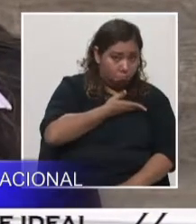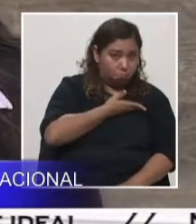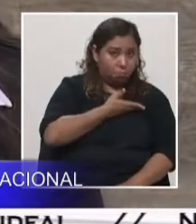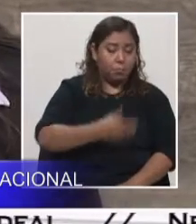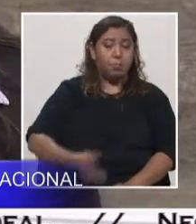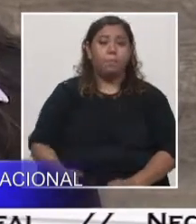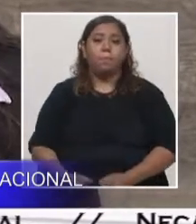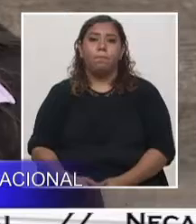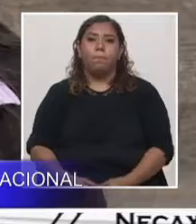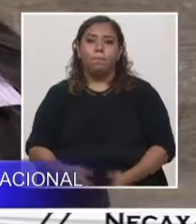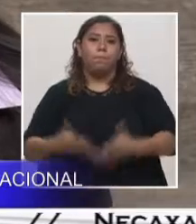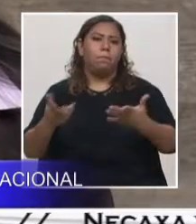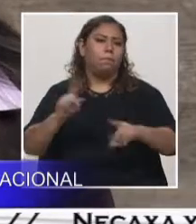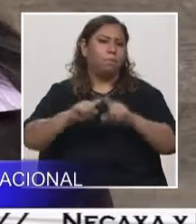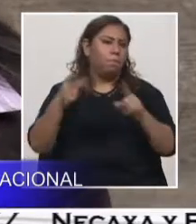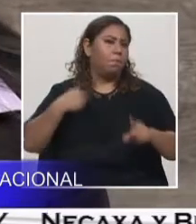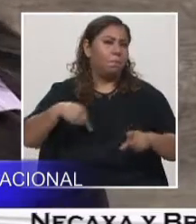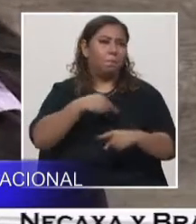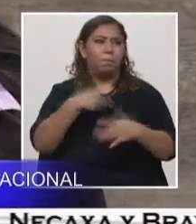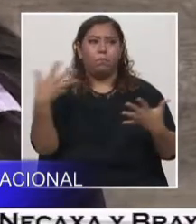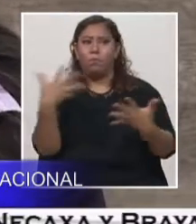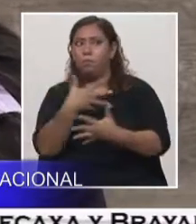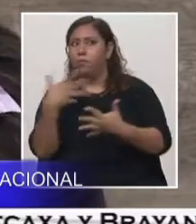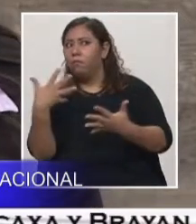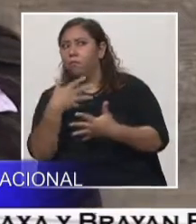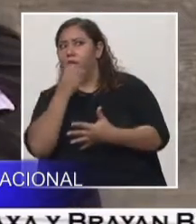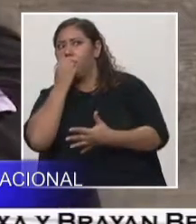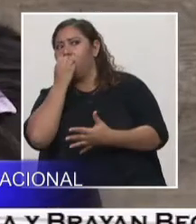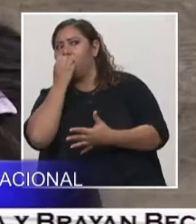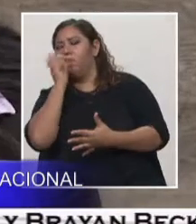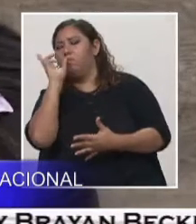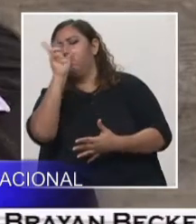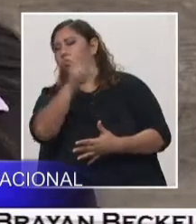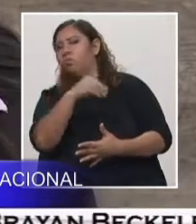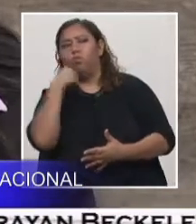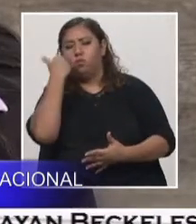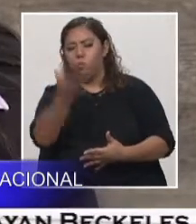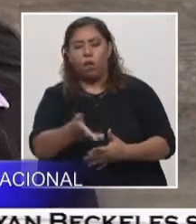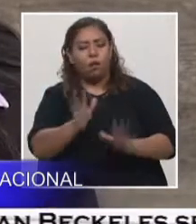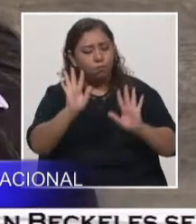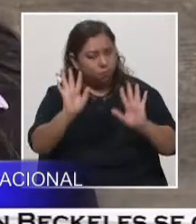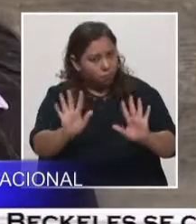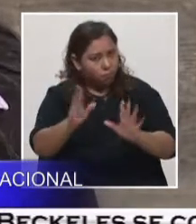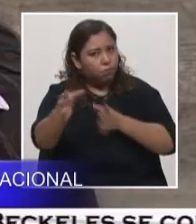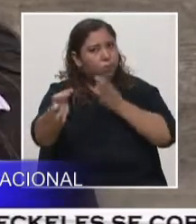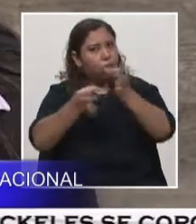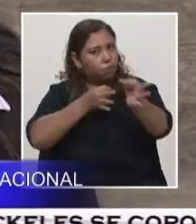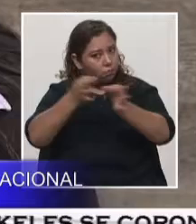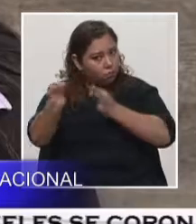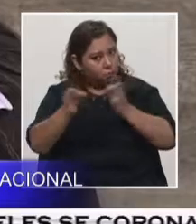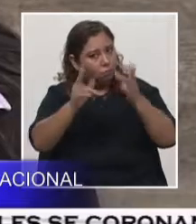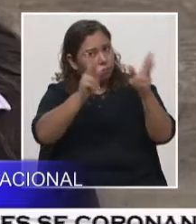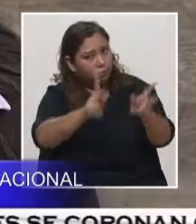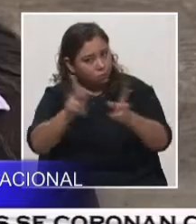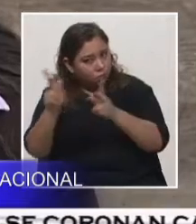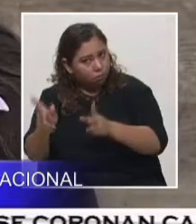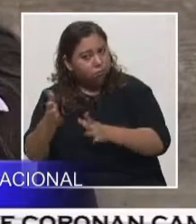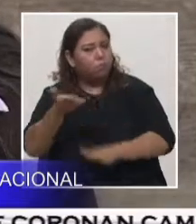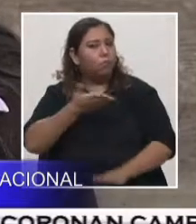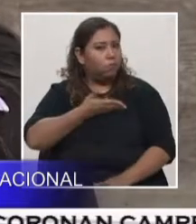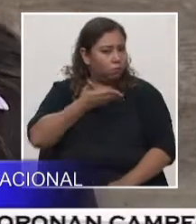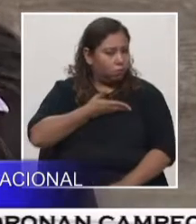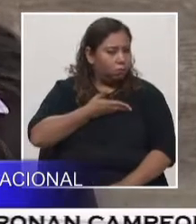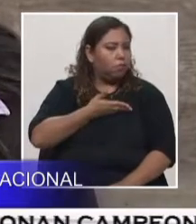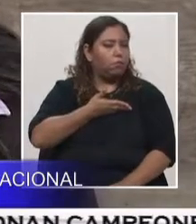correcta, ¿verdad? Eso es lo que llama a la Academia CER y esta es, por eso, esta iniciativa de este foro,